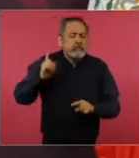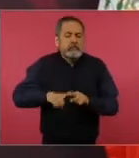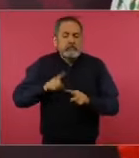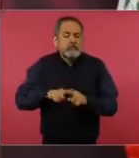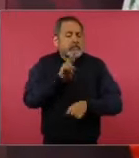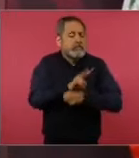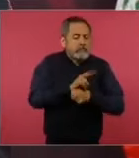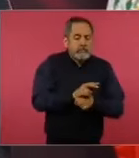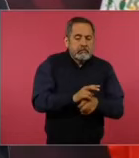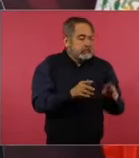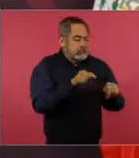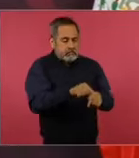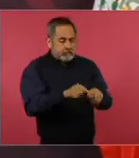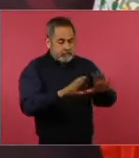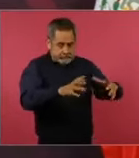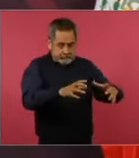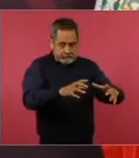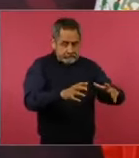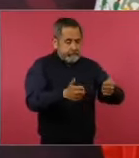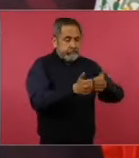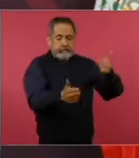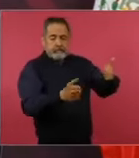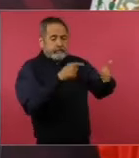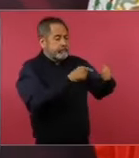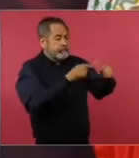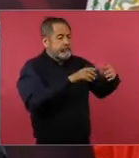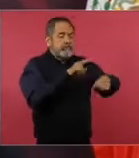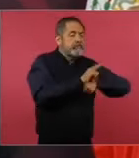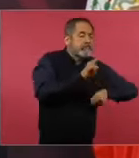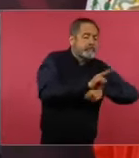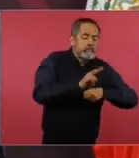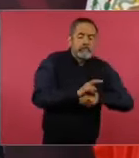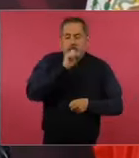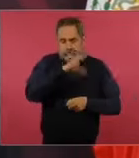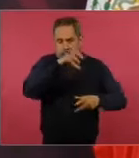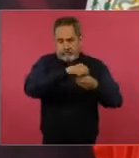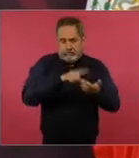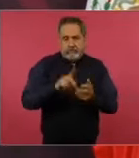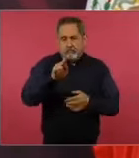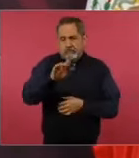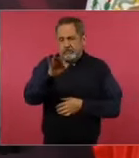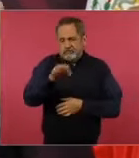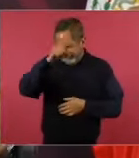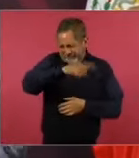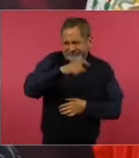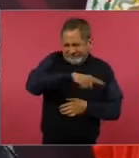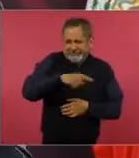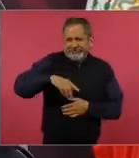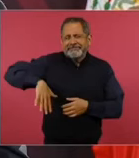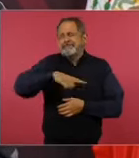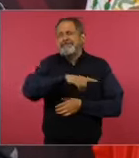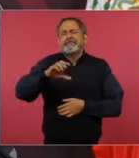independiente del mismo Poder Judicial, lo que es la